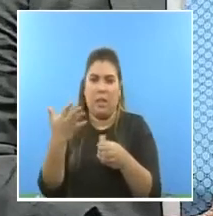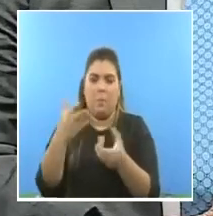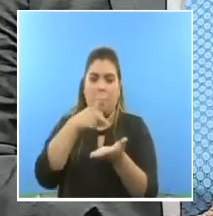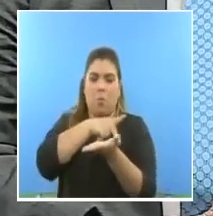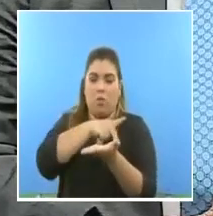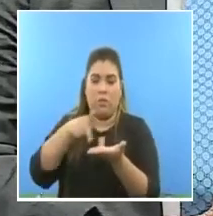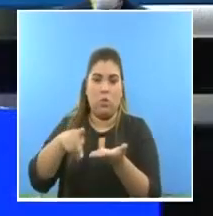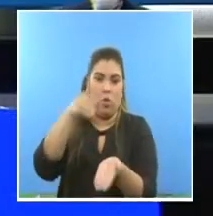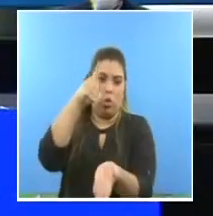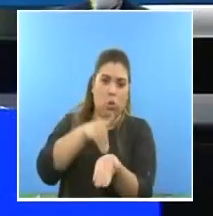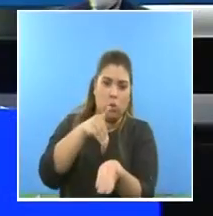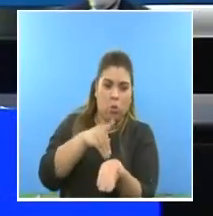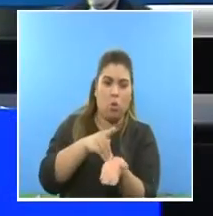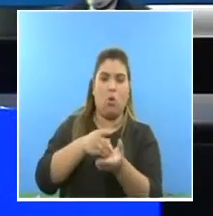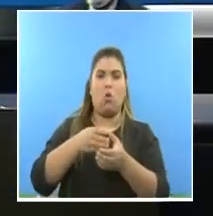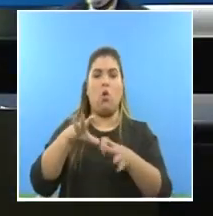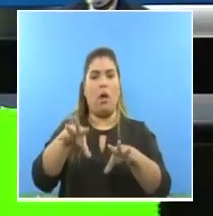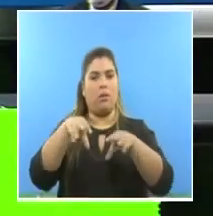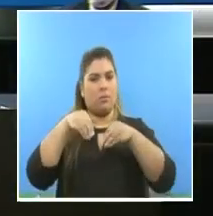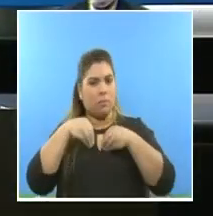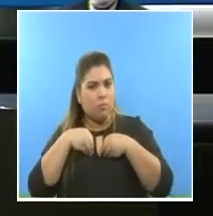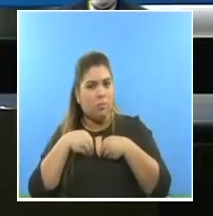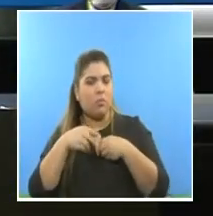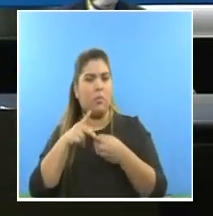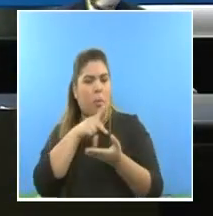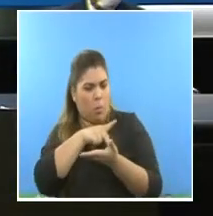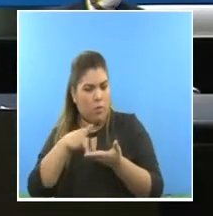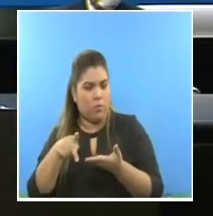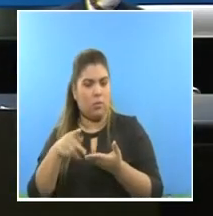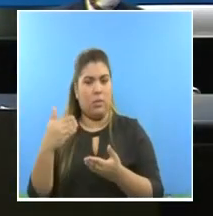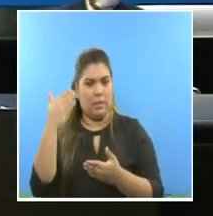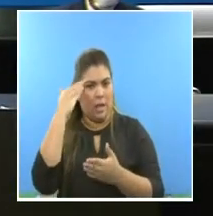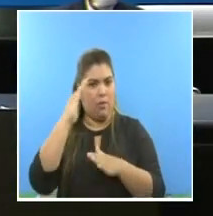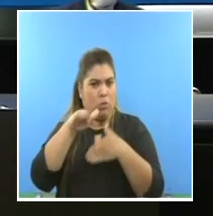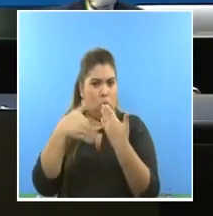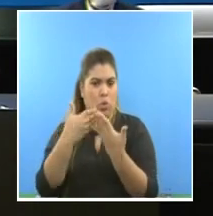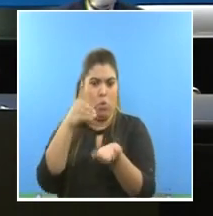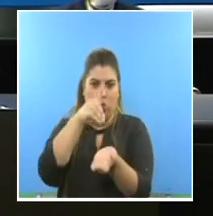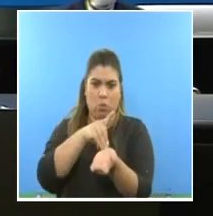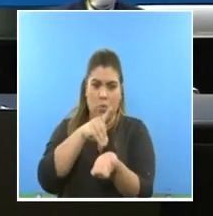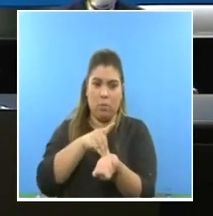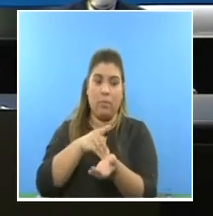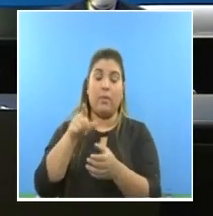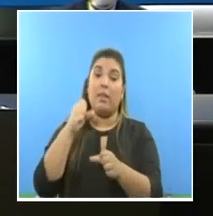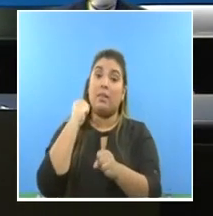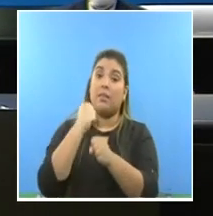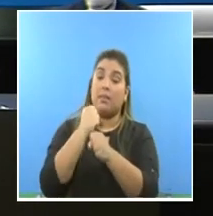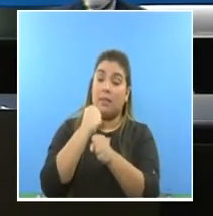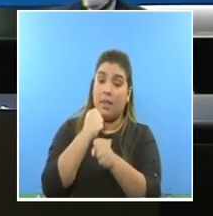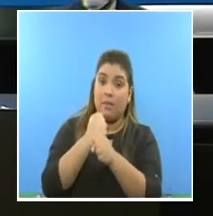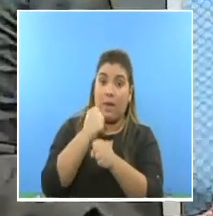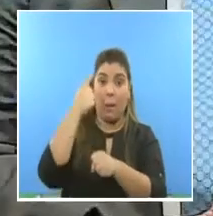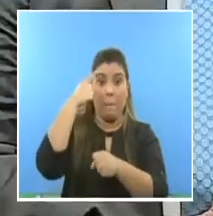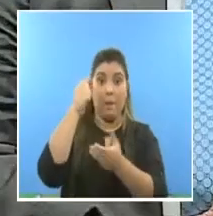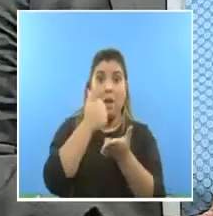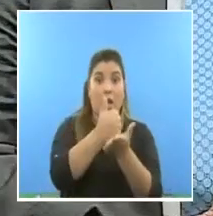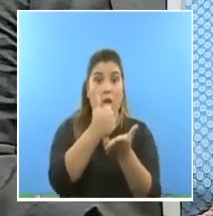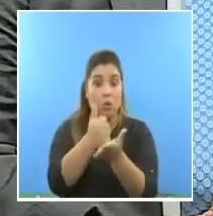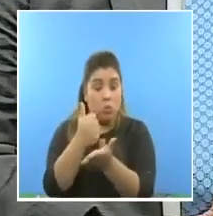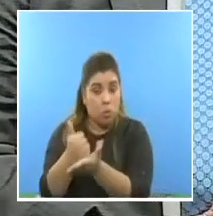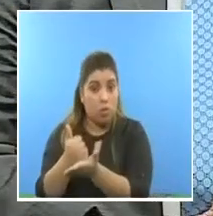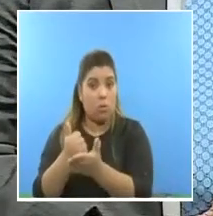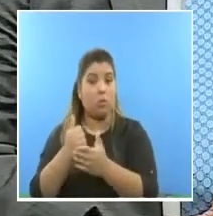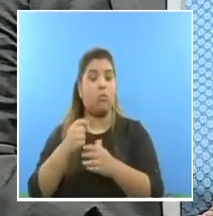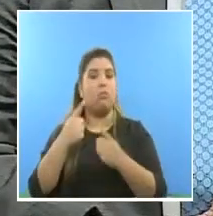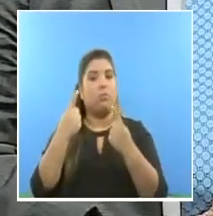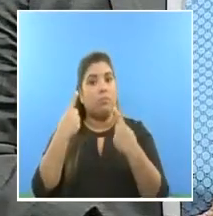de acompañarlo en la adopción de acciones que además de trabajar por los resultados que nos